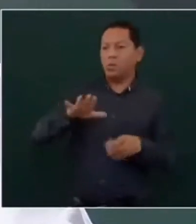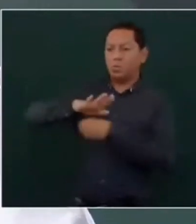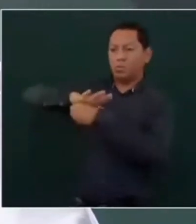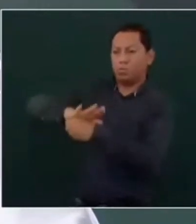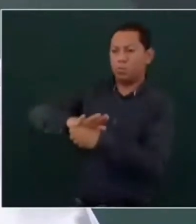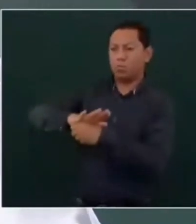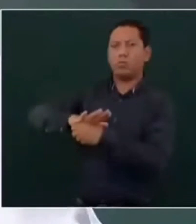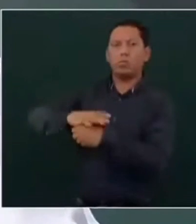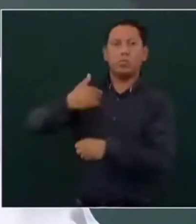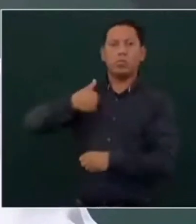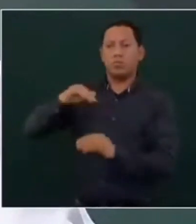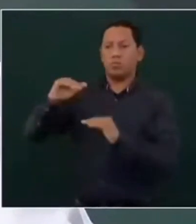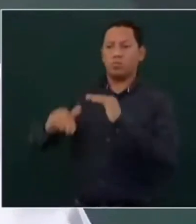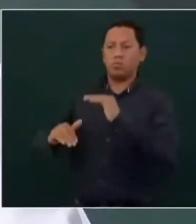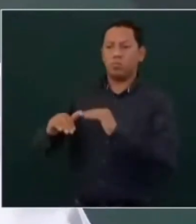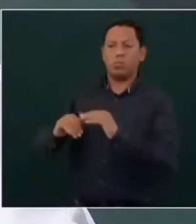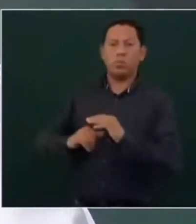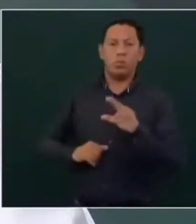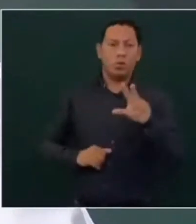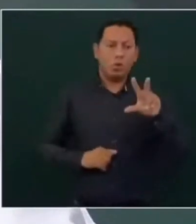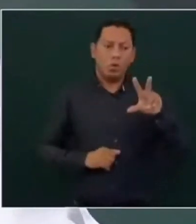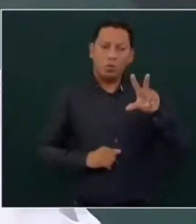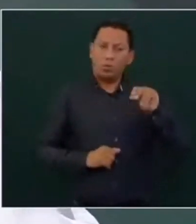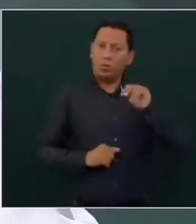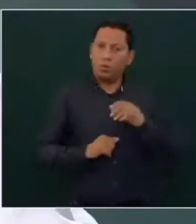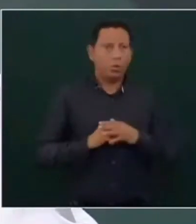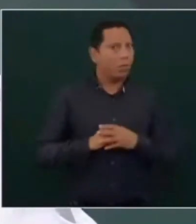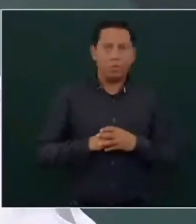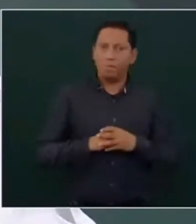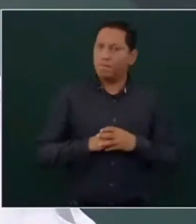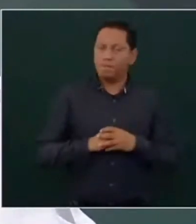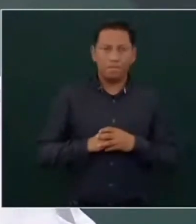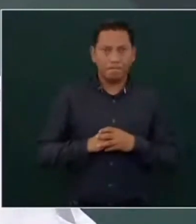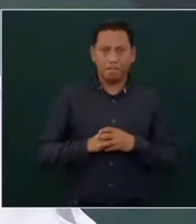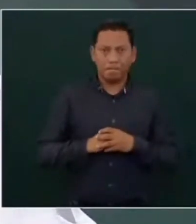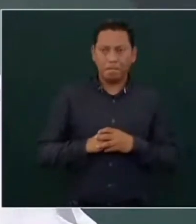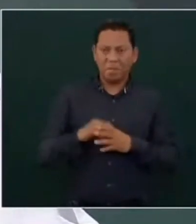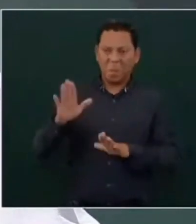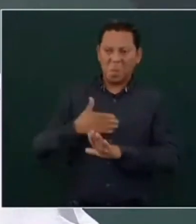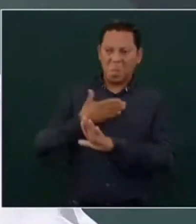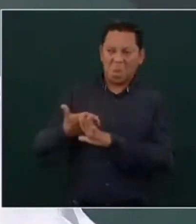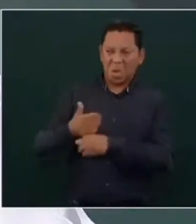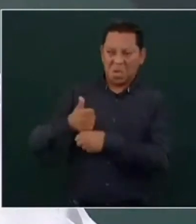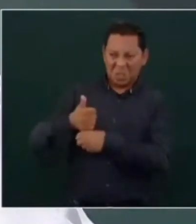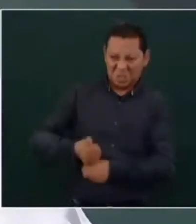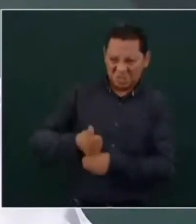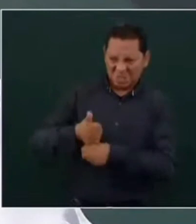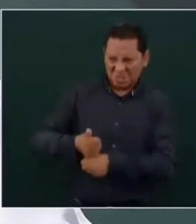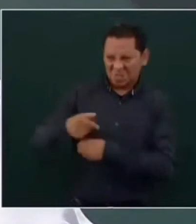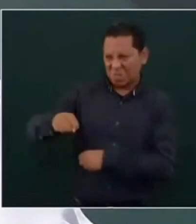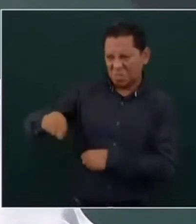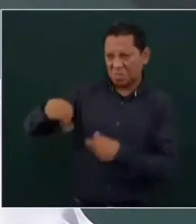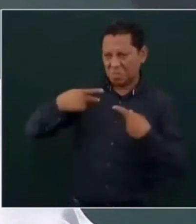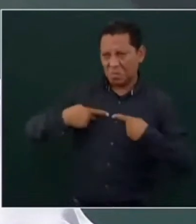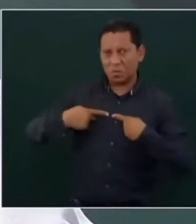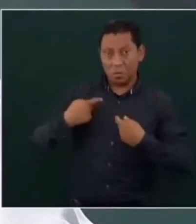voy a dar la orden de masacrar al pueblo de torturar a la gente